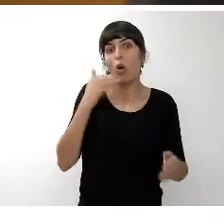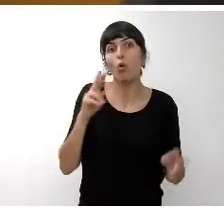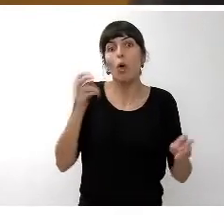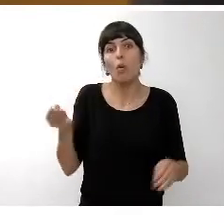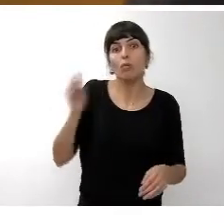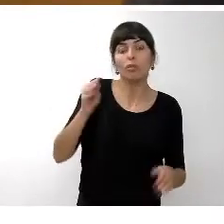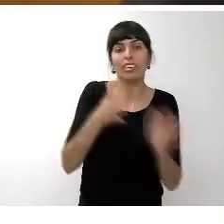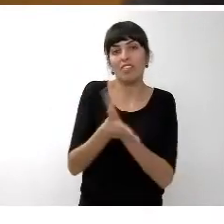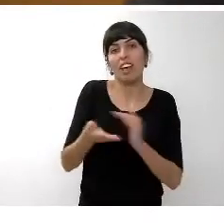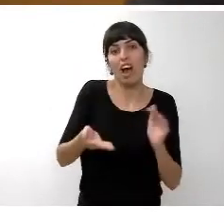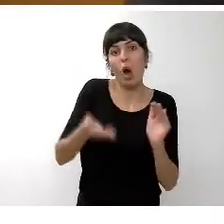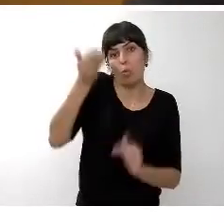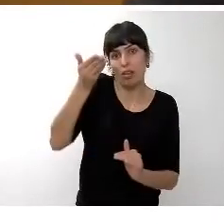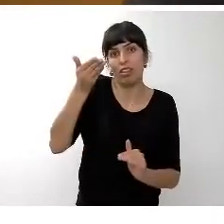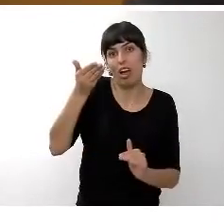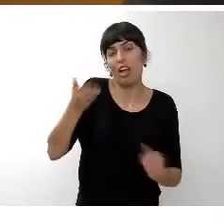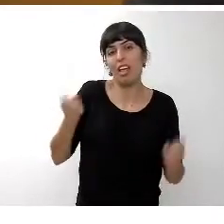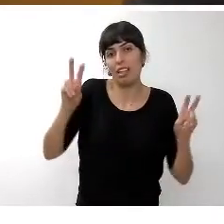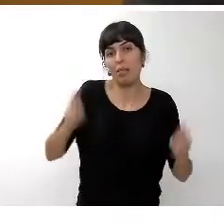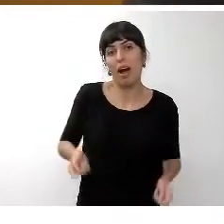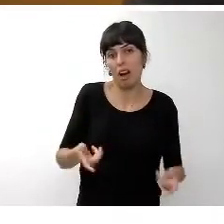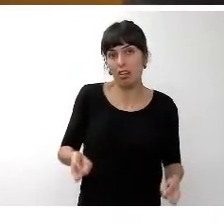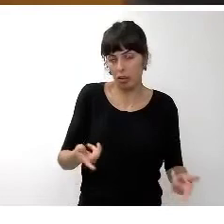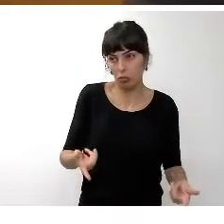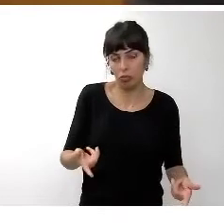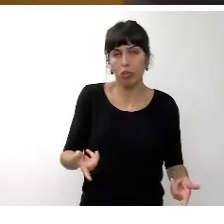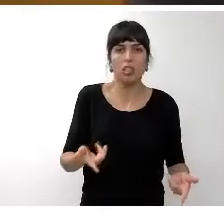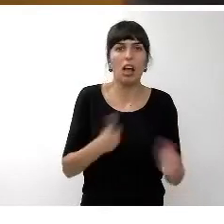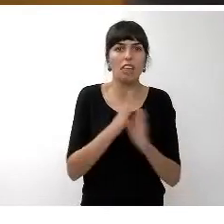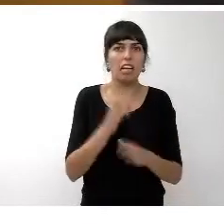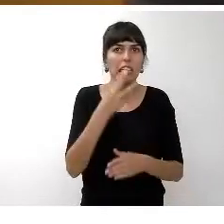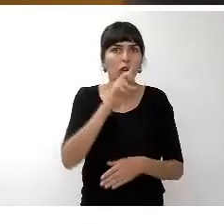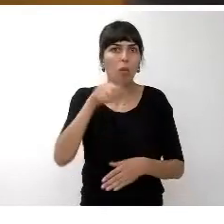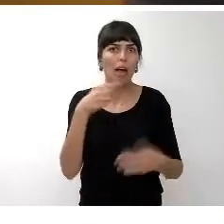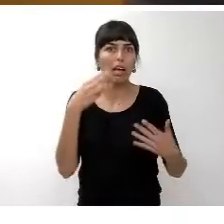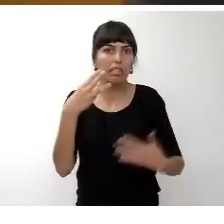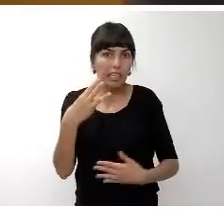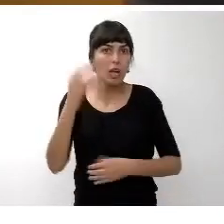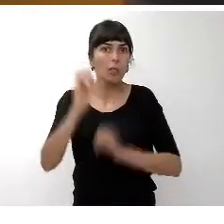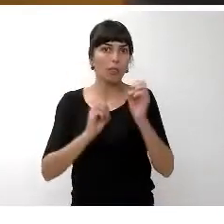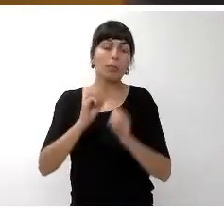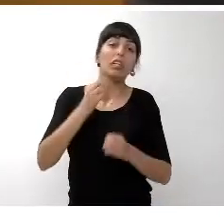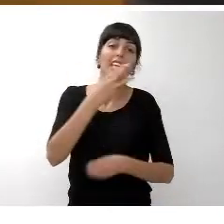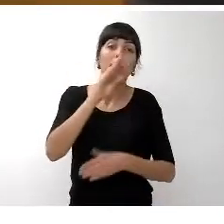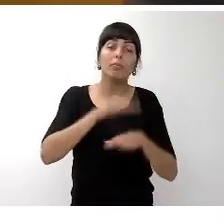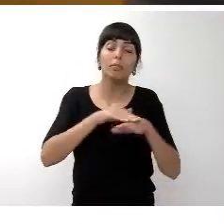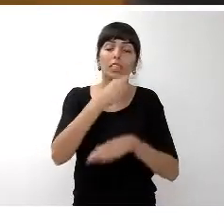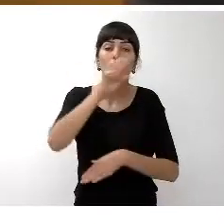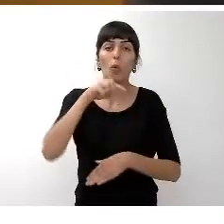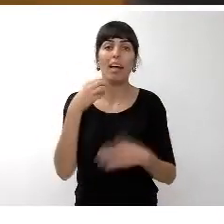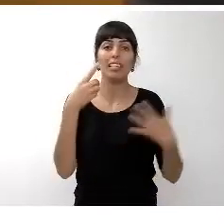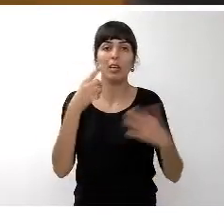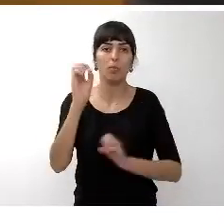crecimiento normal, natural del capítulo 1 de la cooperación sería realmente un 3,6%. Un 3,6% que incluye